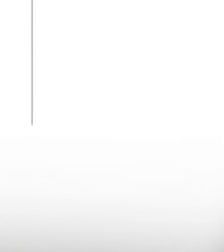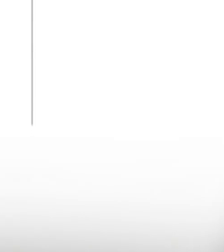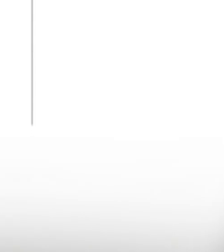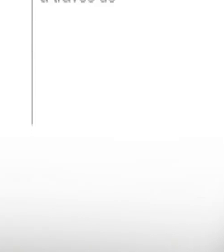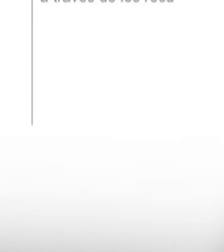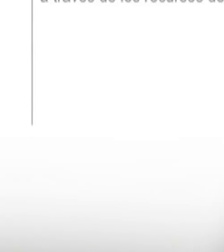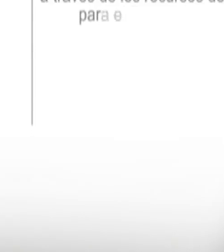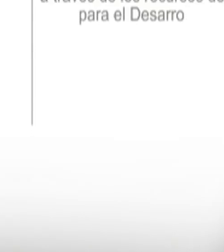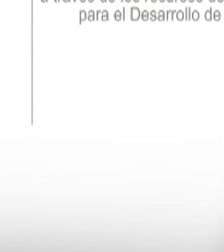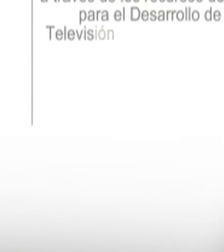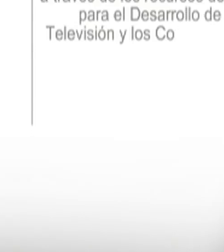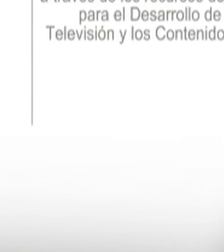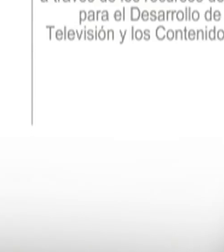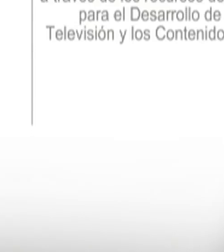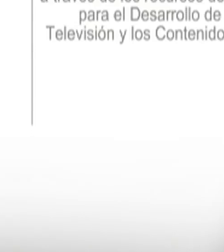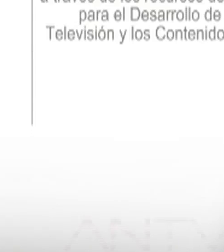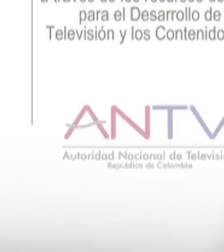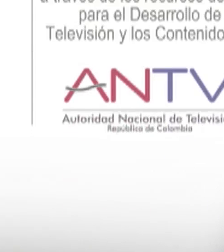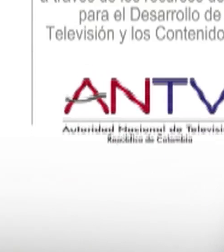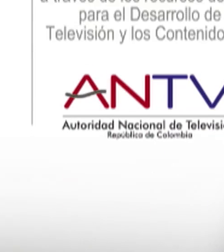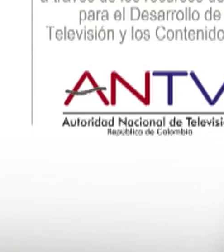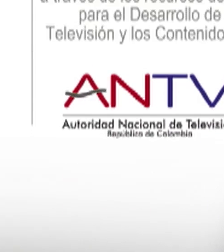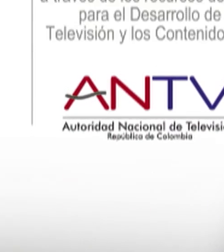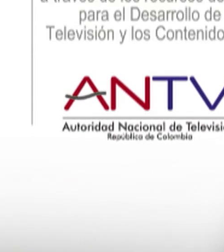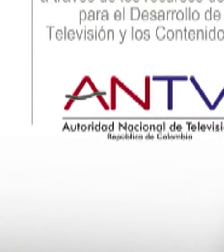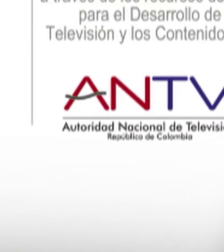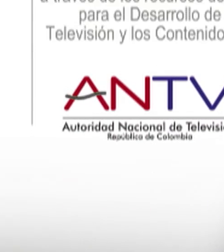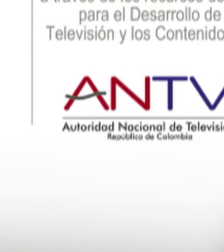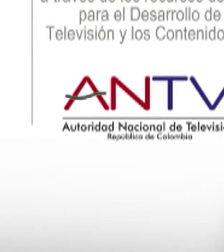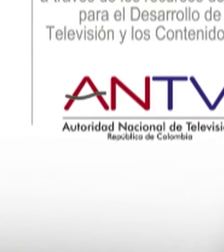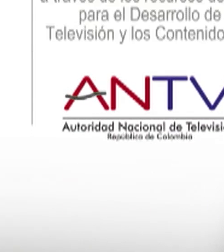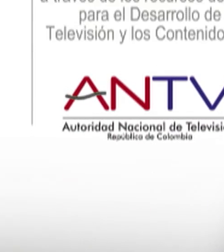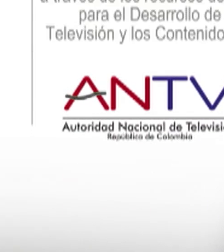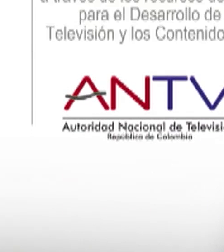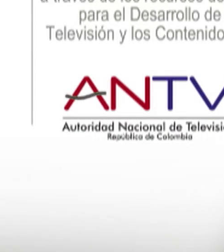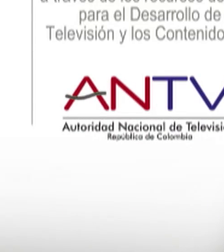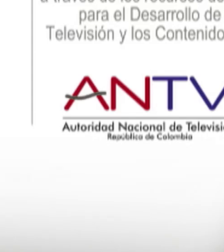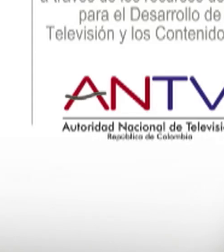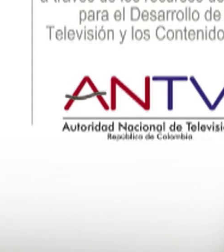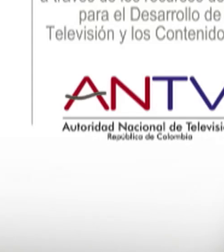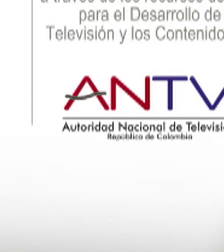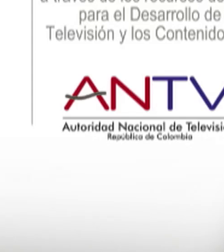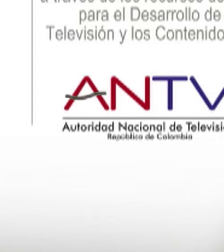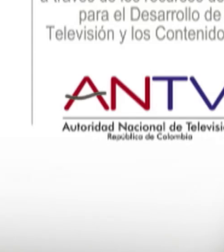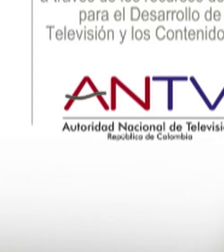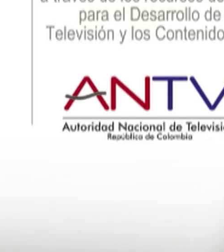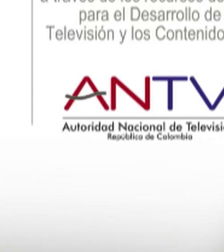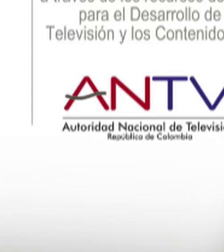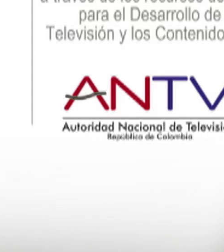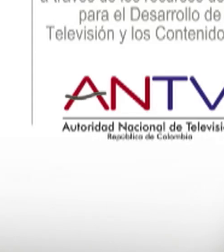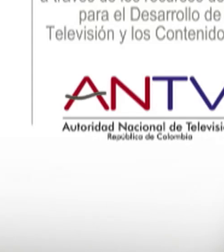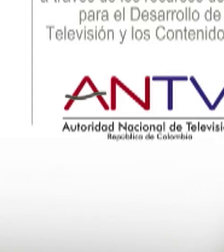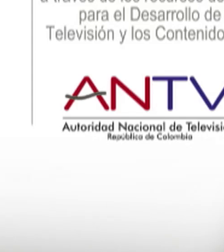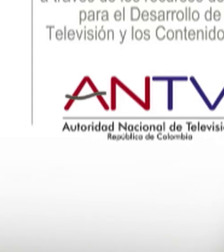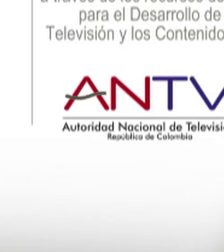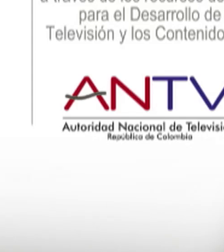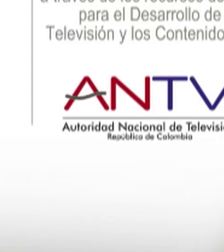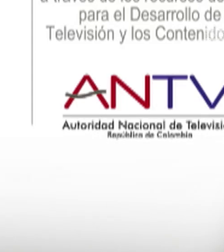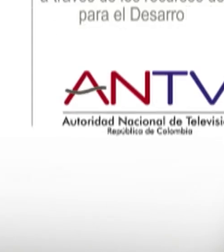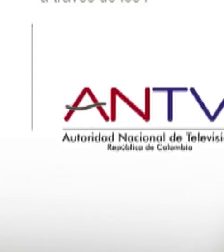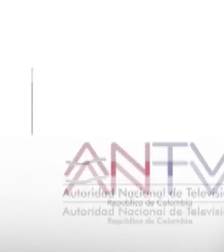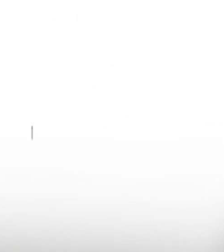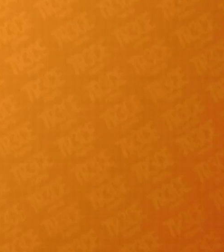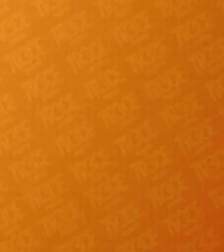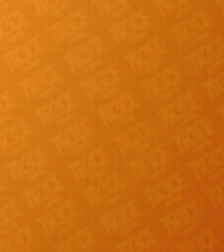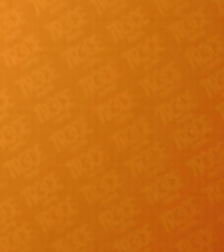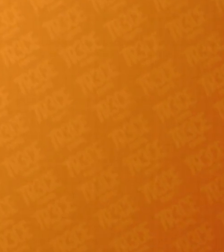Este programa es financiado a través de los recursos del Fondo para el Desarrollo de la Televisión y los contenidos de la Autoridad Nacional de Televisión.